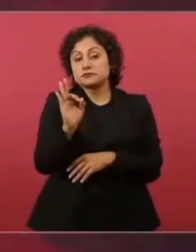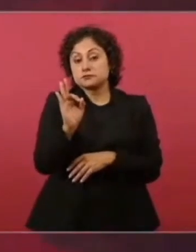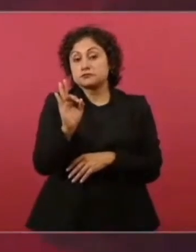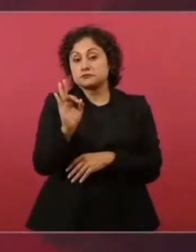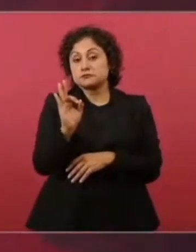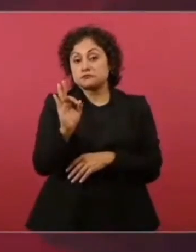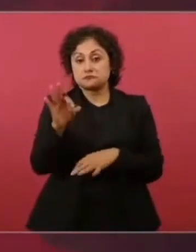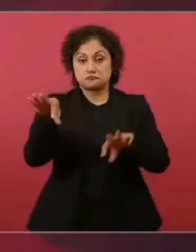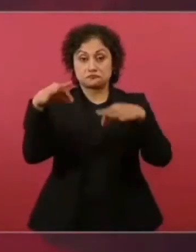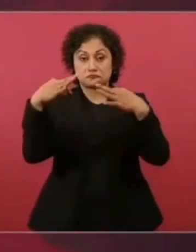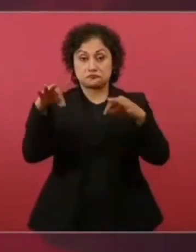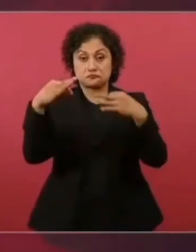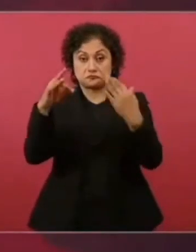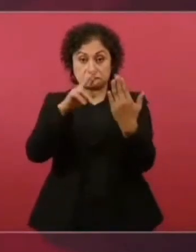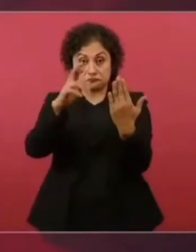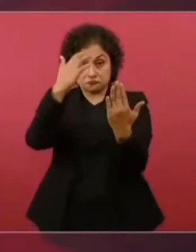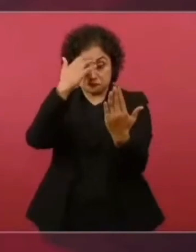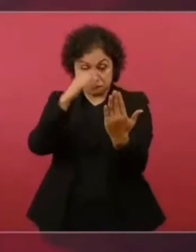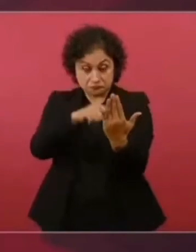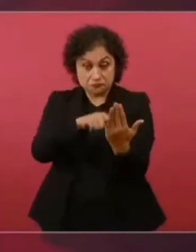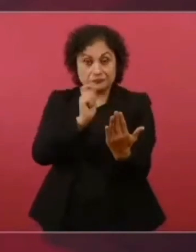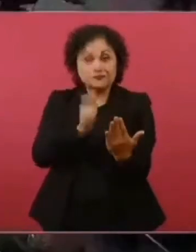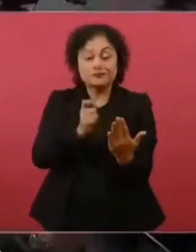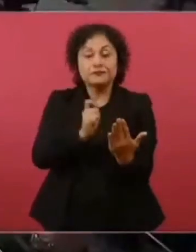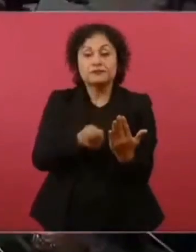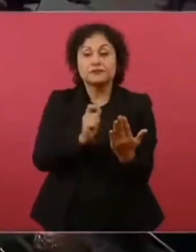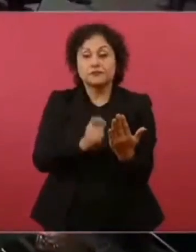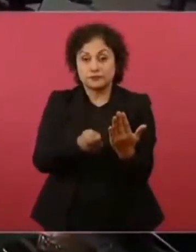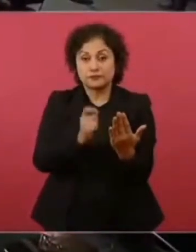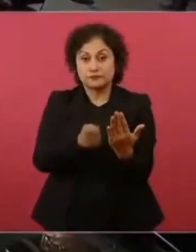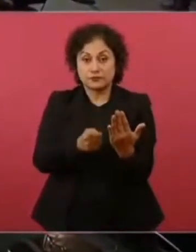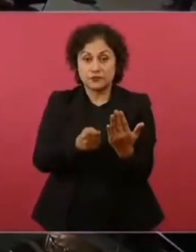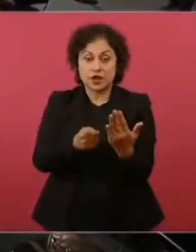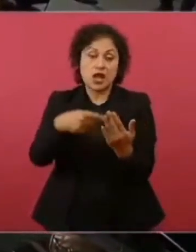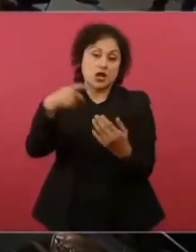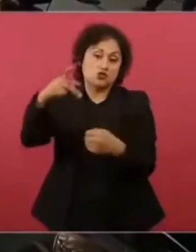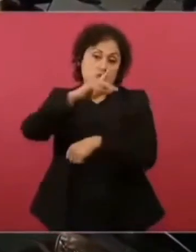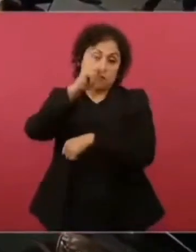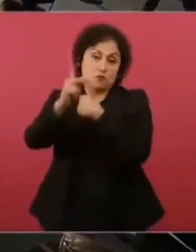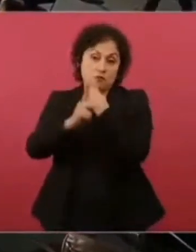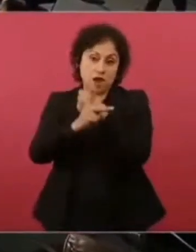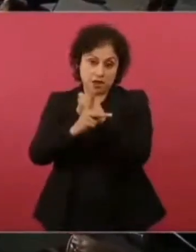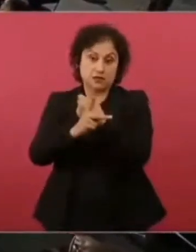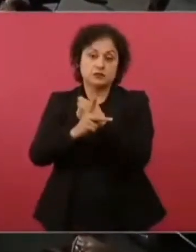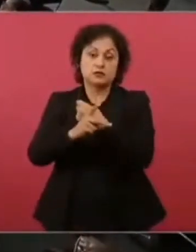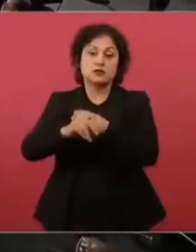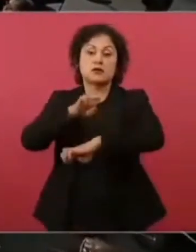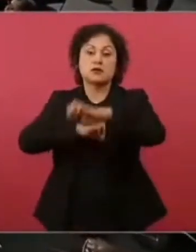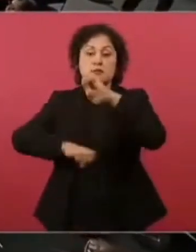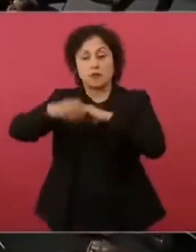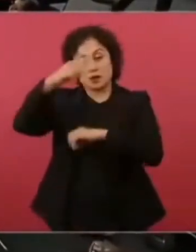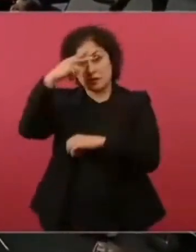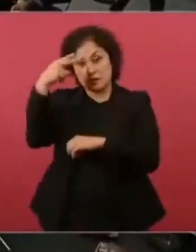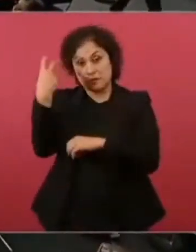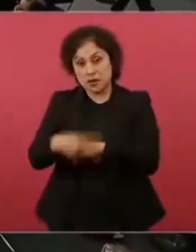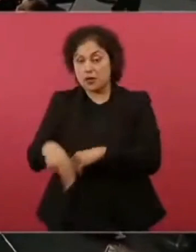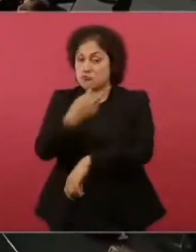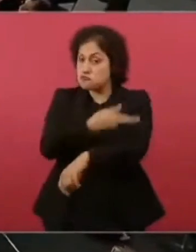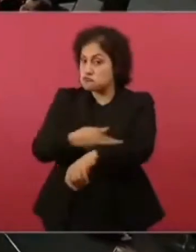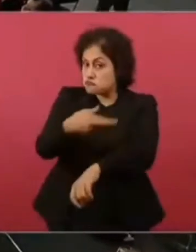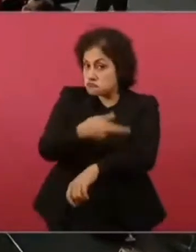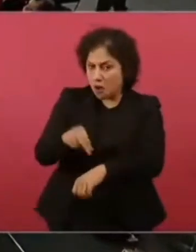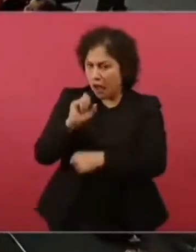reconocimiento del consulado, pero que se resolviera,